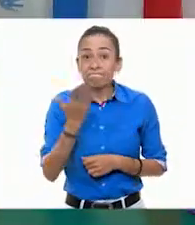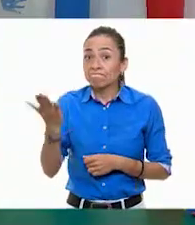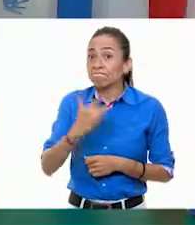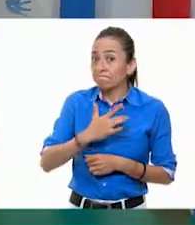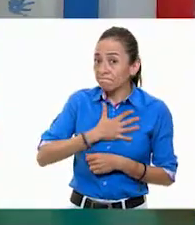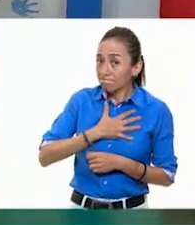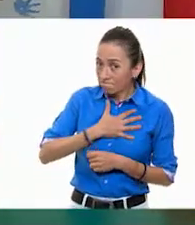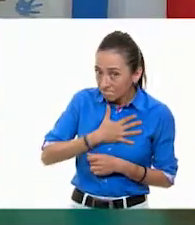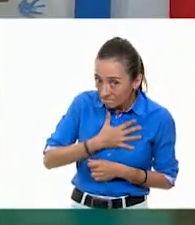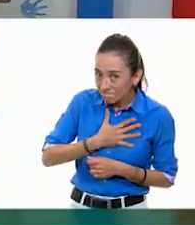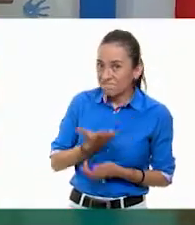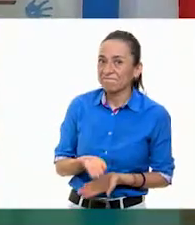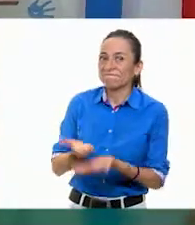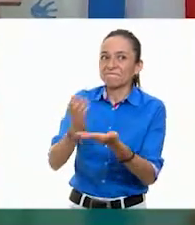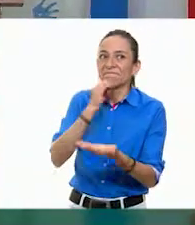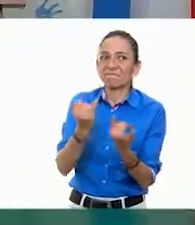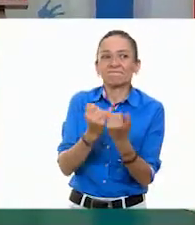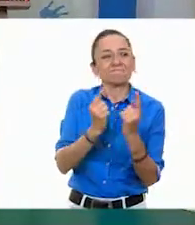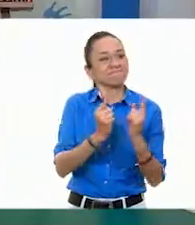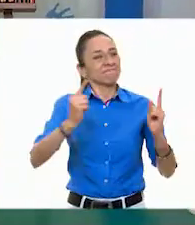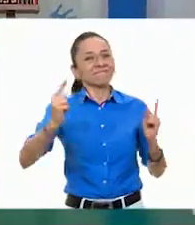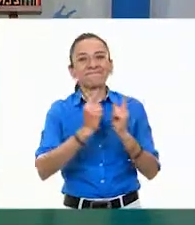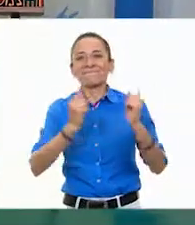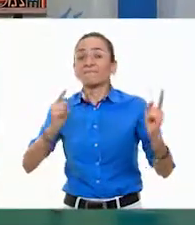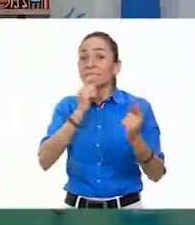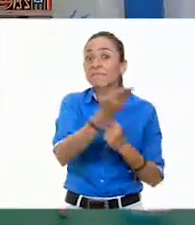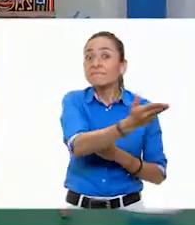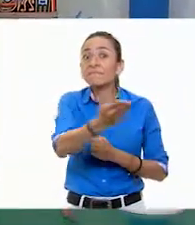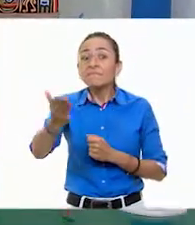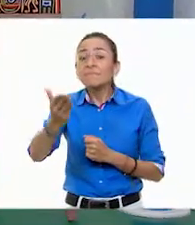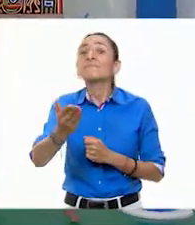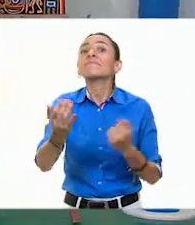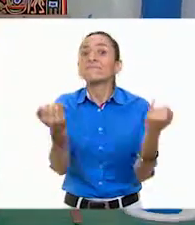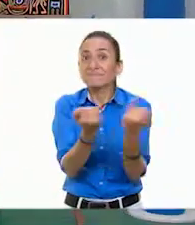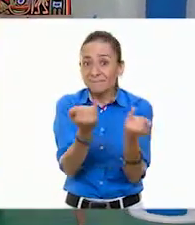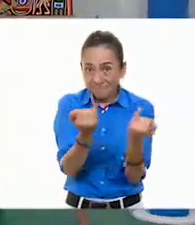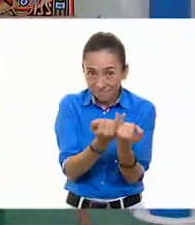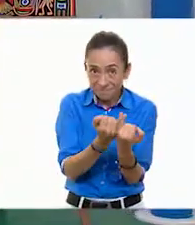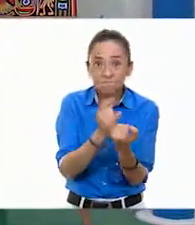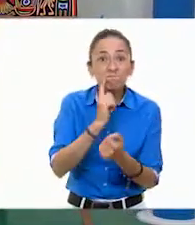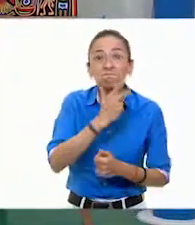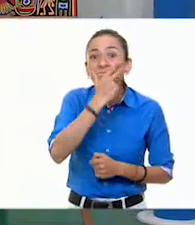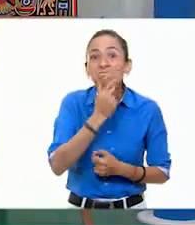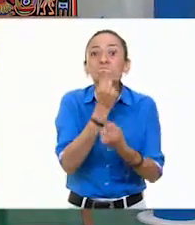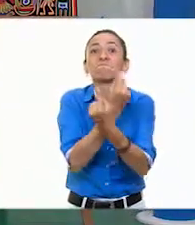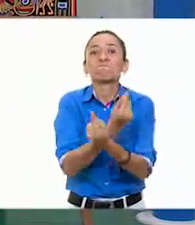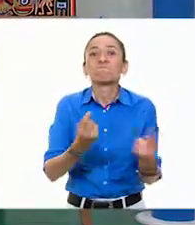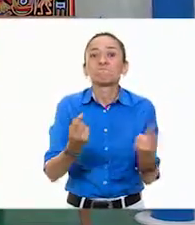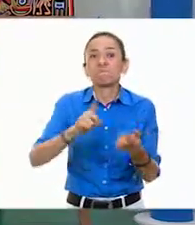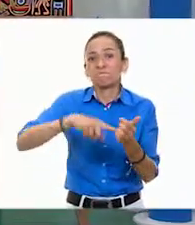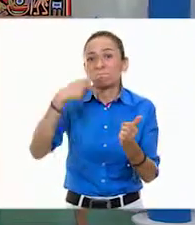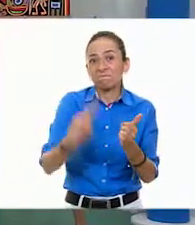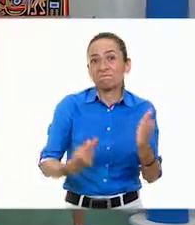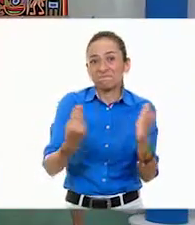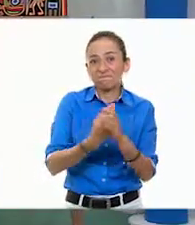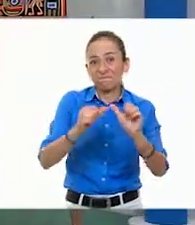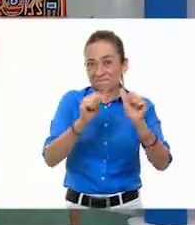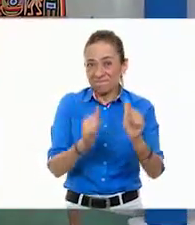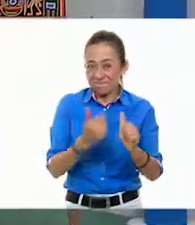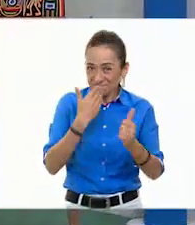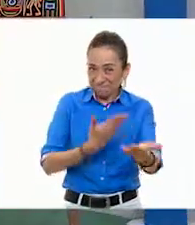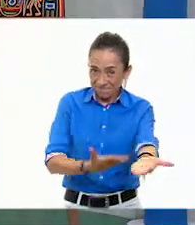desde el corazón y desde la distancia. Igualmente a las niñas y a los niños, bienvenidos a su clase de arte. Y traigan su